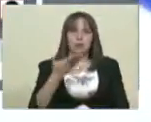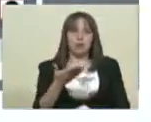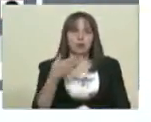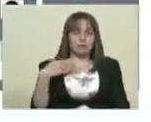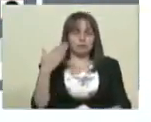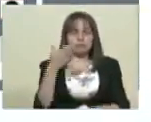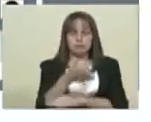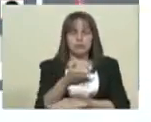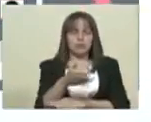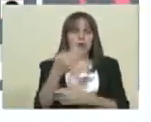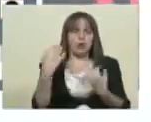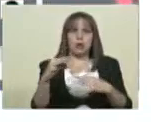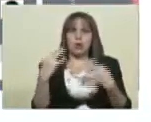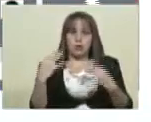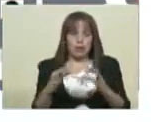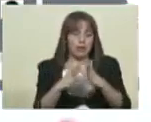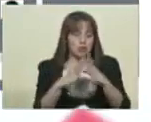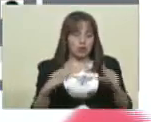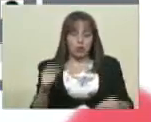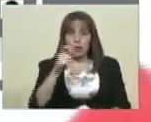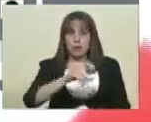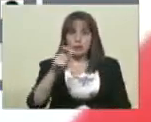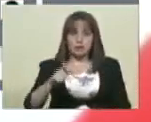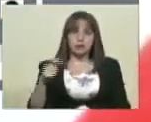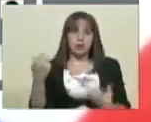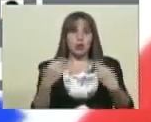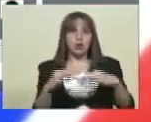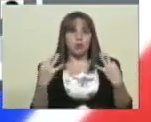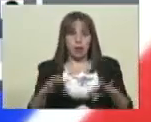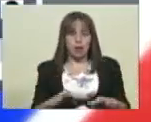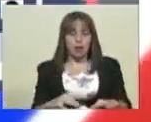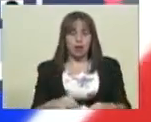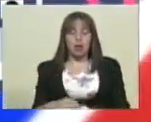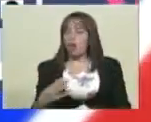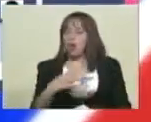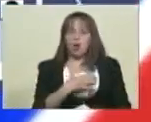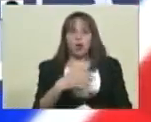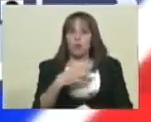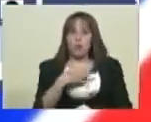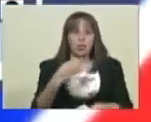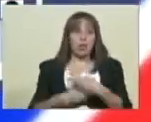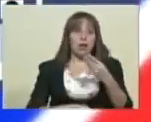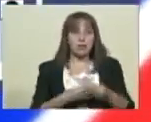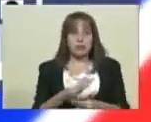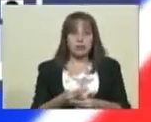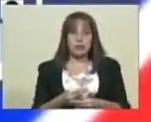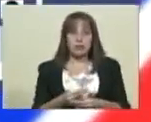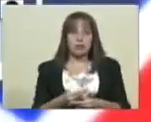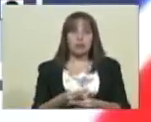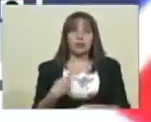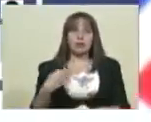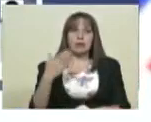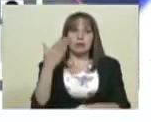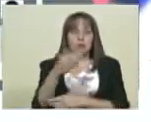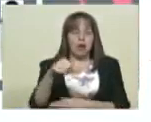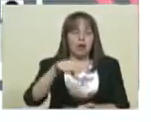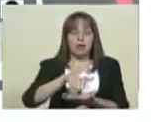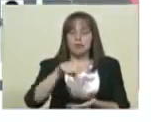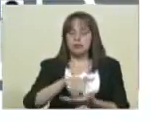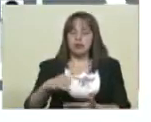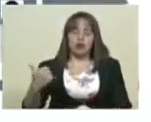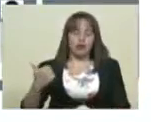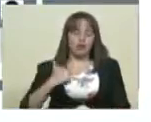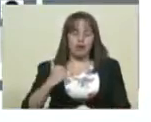de votación, todo el mundo a su centro de votación. Si no lo puede hacer, puede ir al centro de votación cualquiera